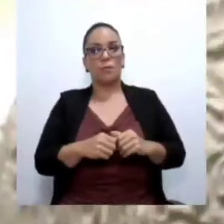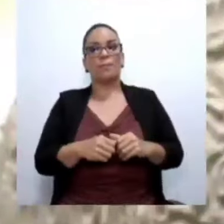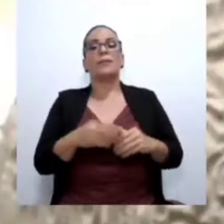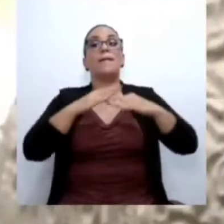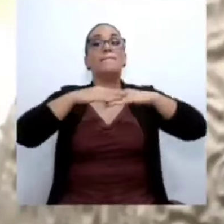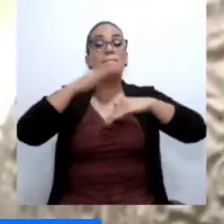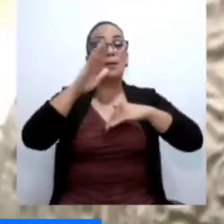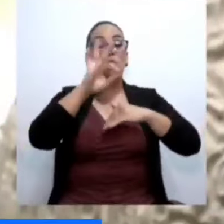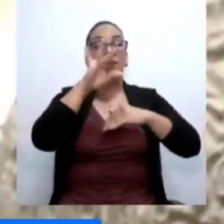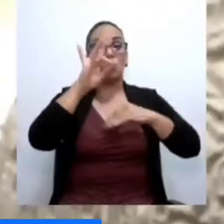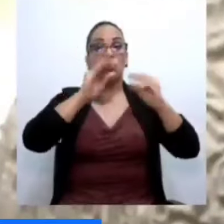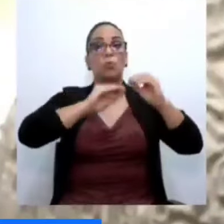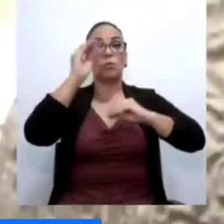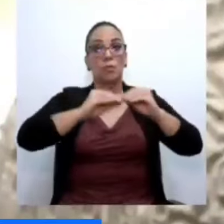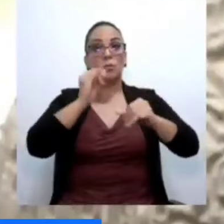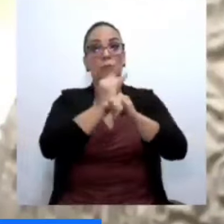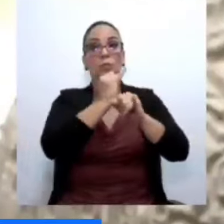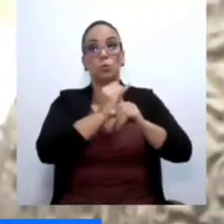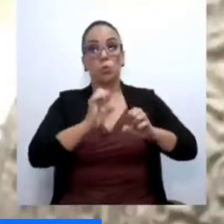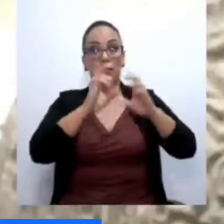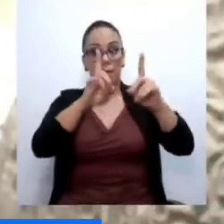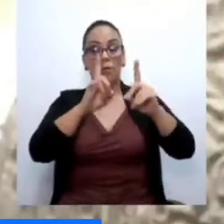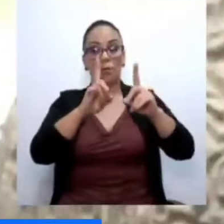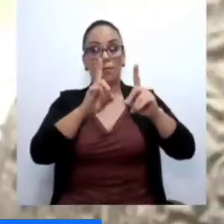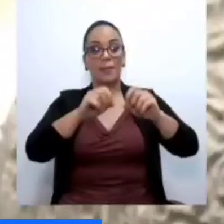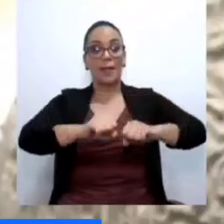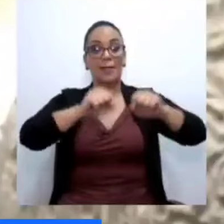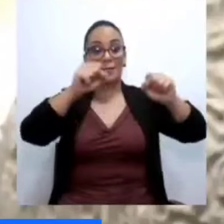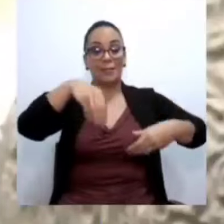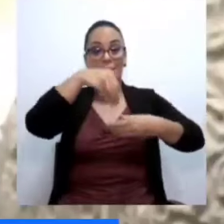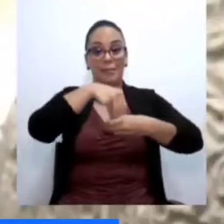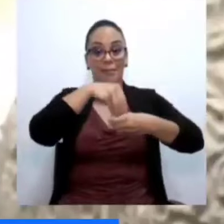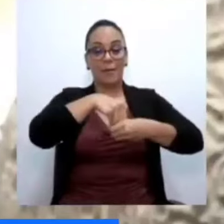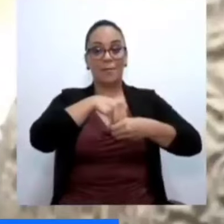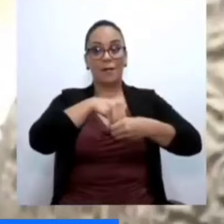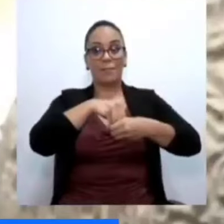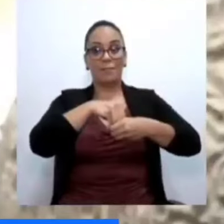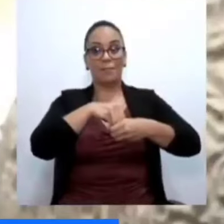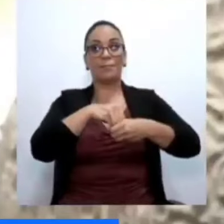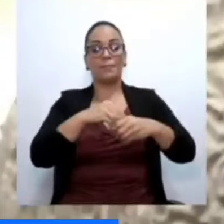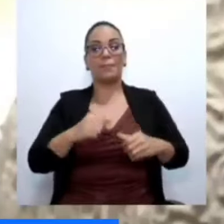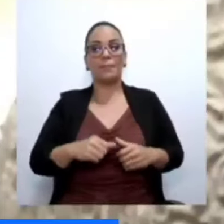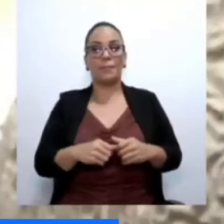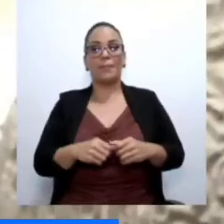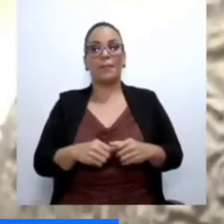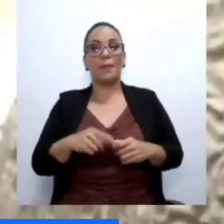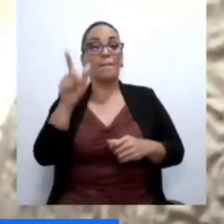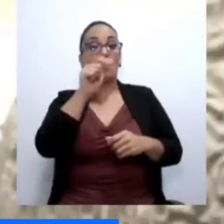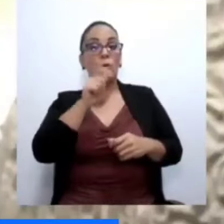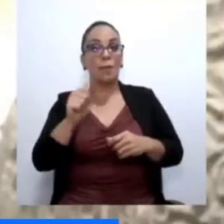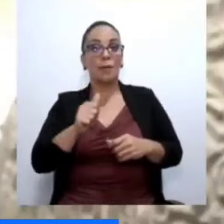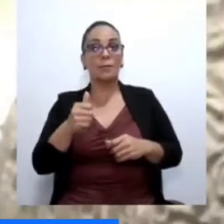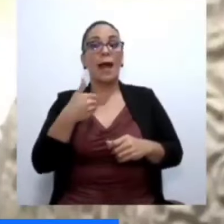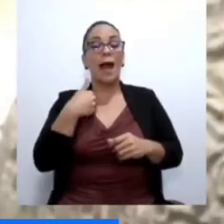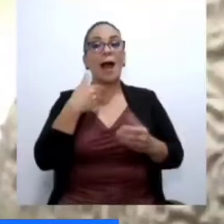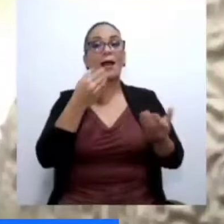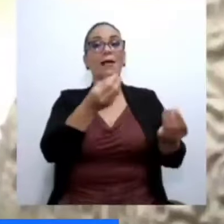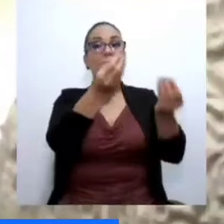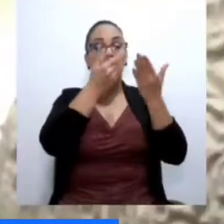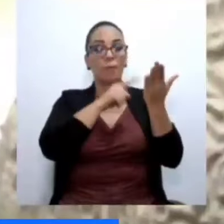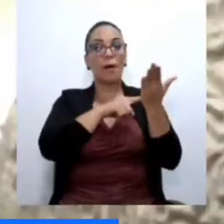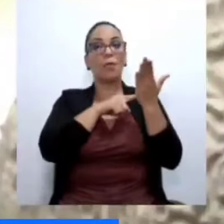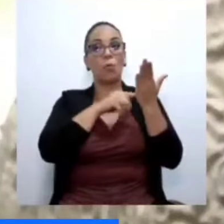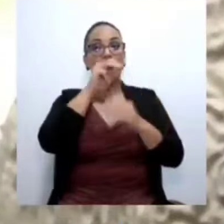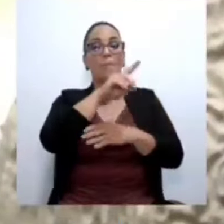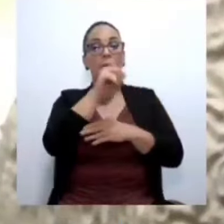98% de los centros educativos en el sistema de saldos, ¿verdad? Mensuales, han reportado a marzo